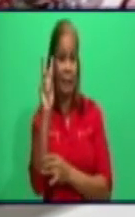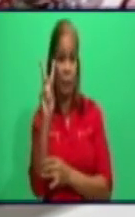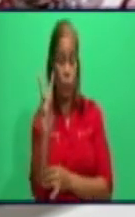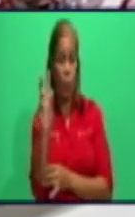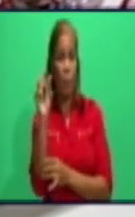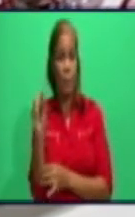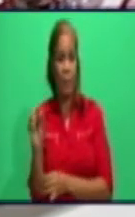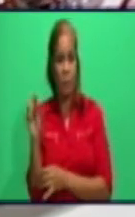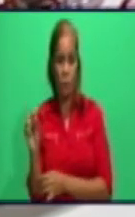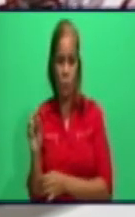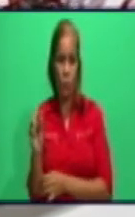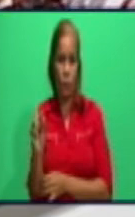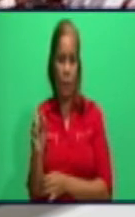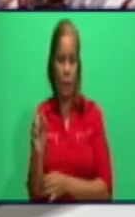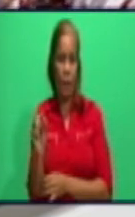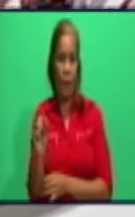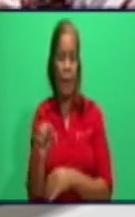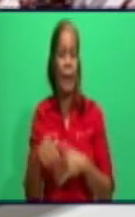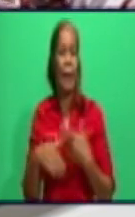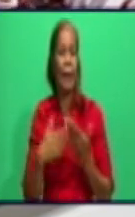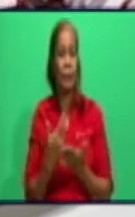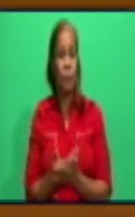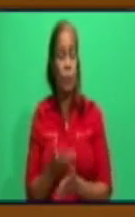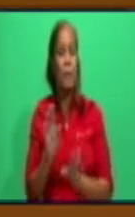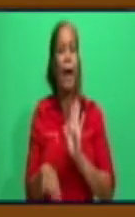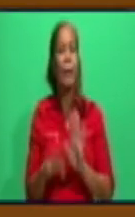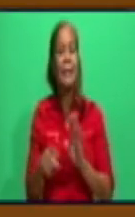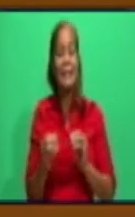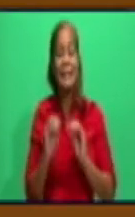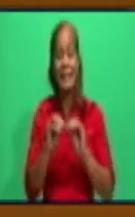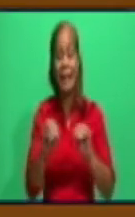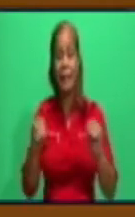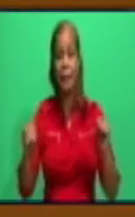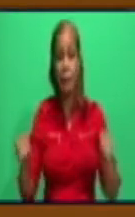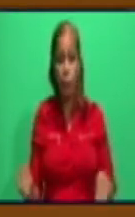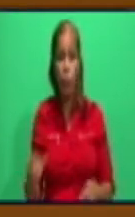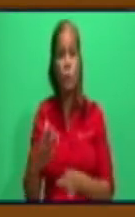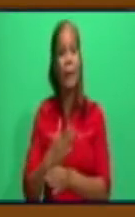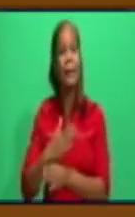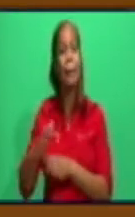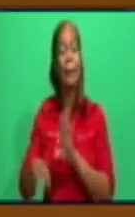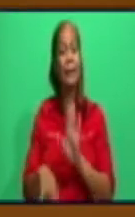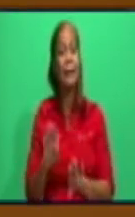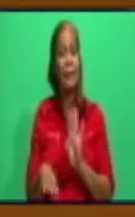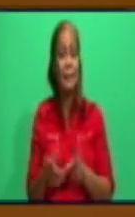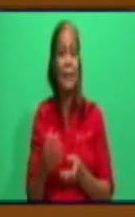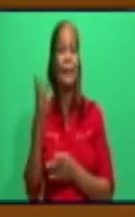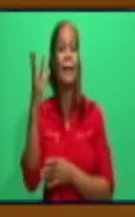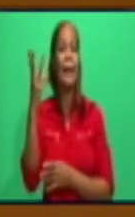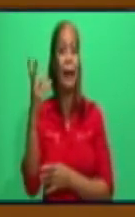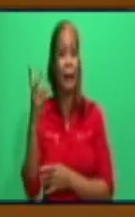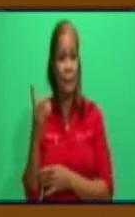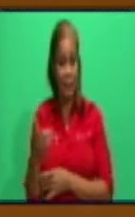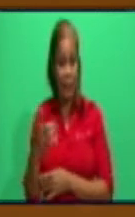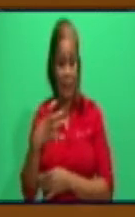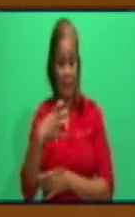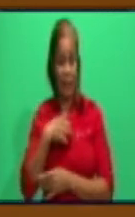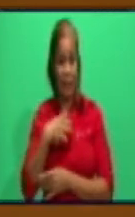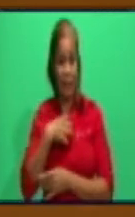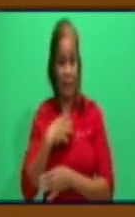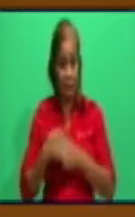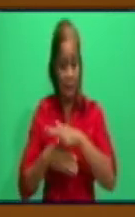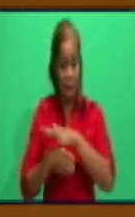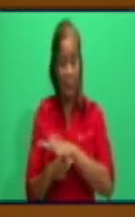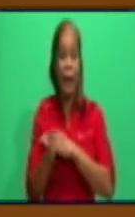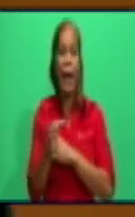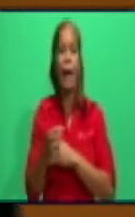distribuye a partir de la disponibilidad de lo que llegue al territorio. ¿Es así, vicepresidente? Así mismo es, y esto nos